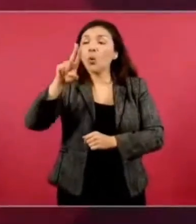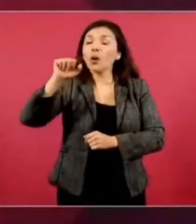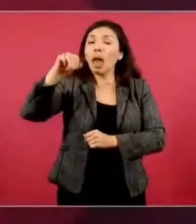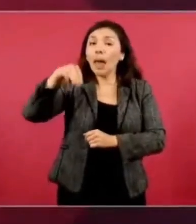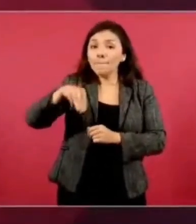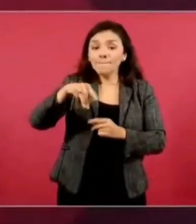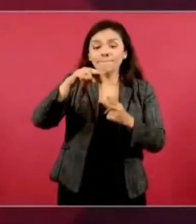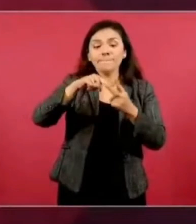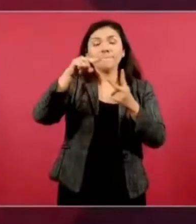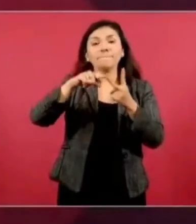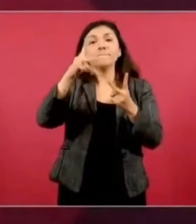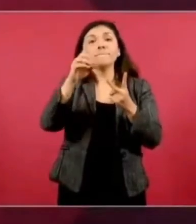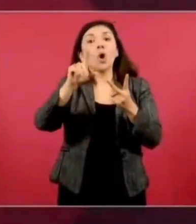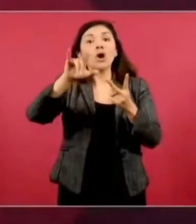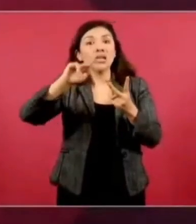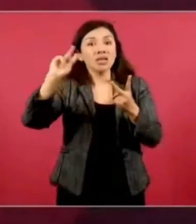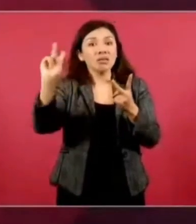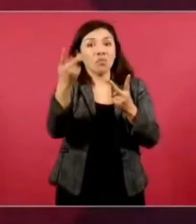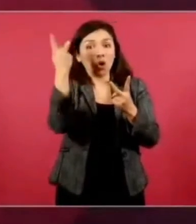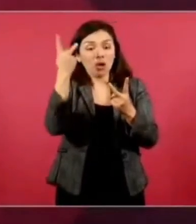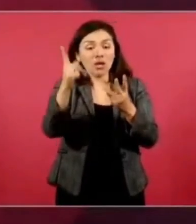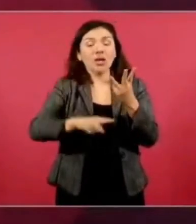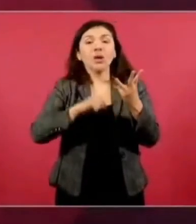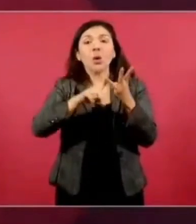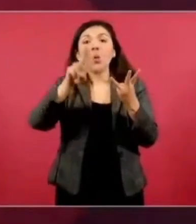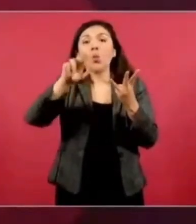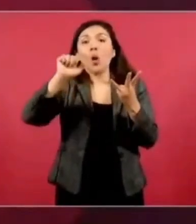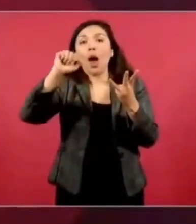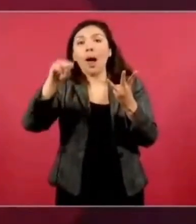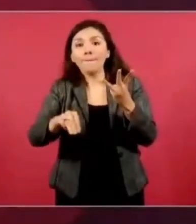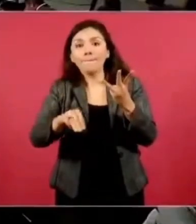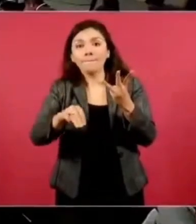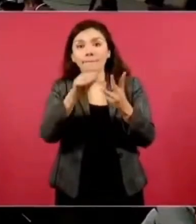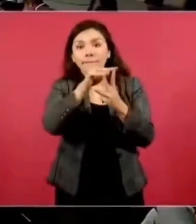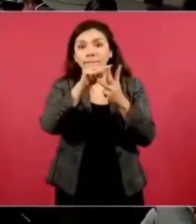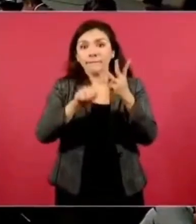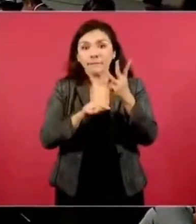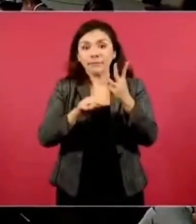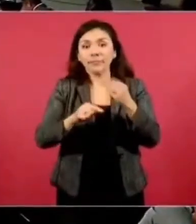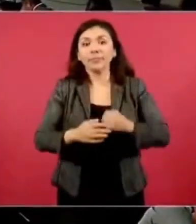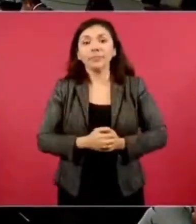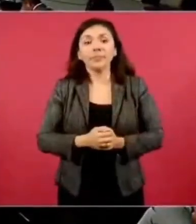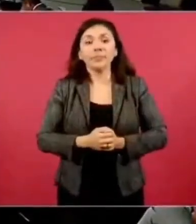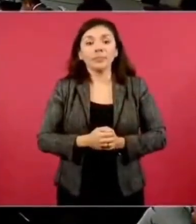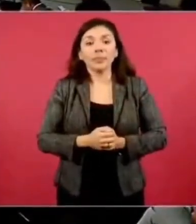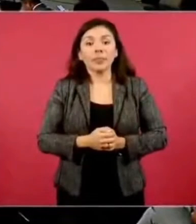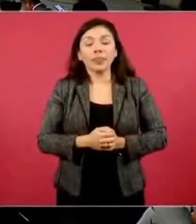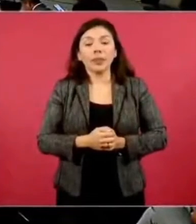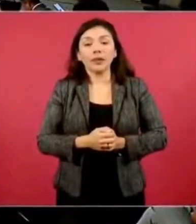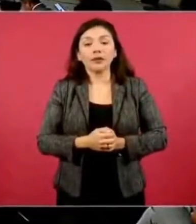POLI y la Metropolitana, juntos.